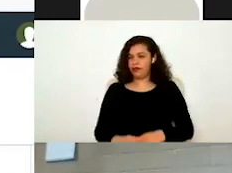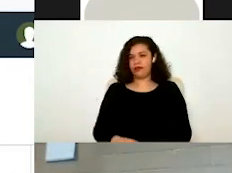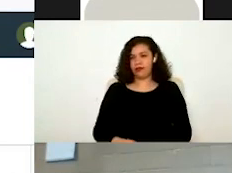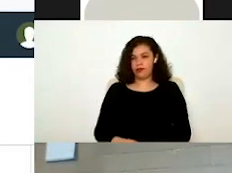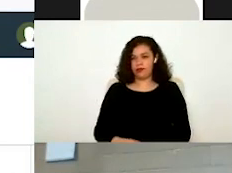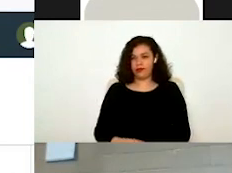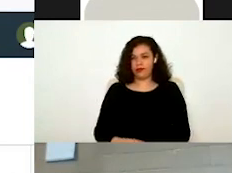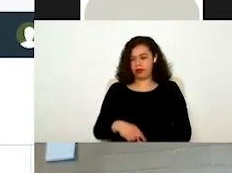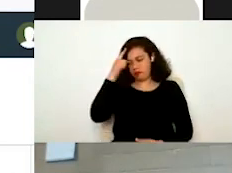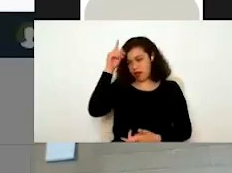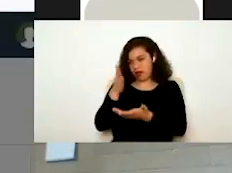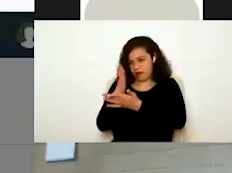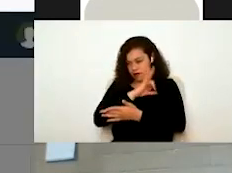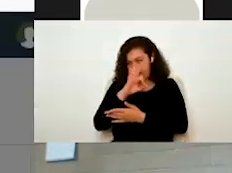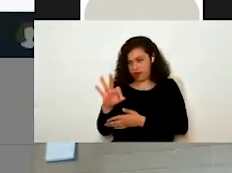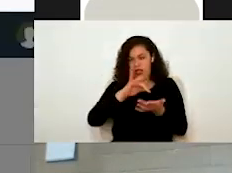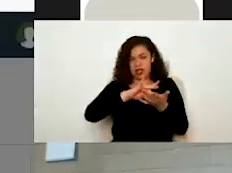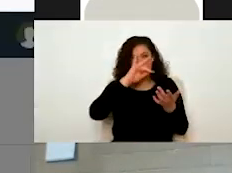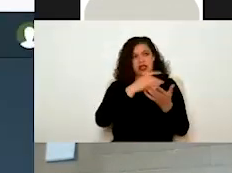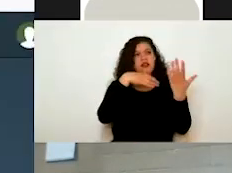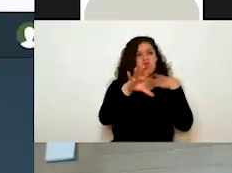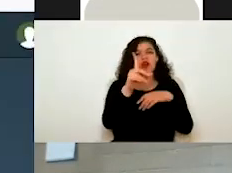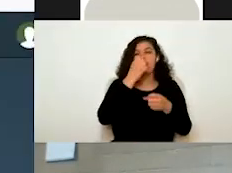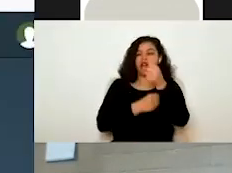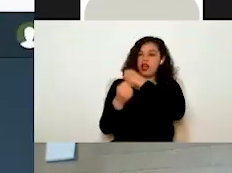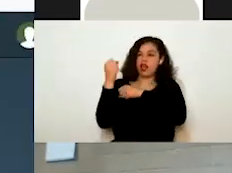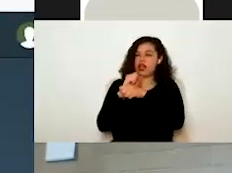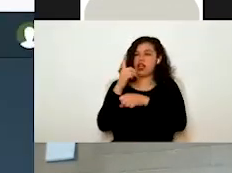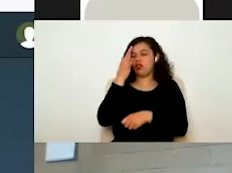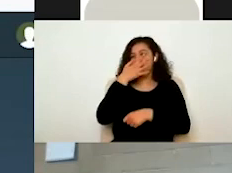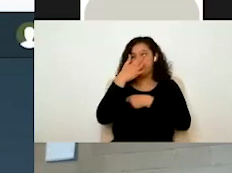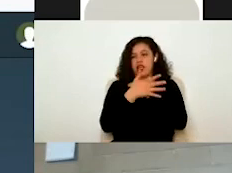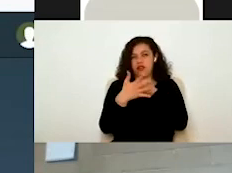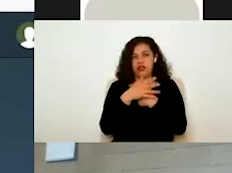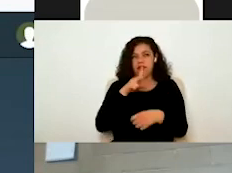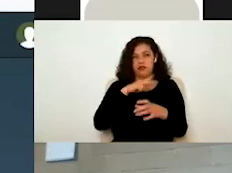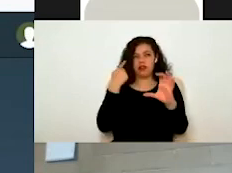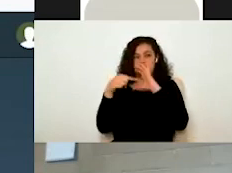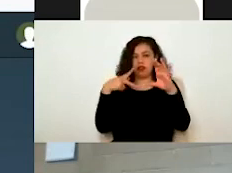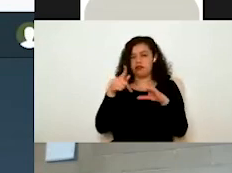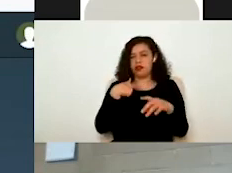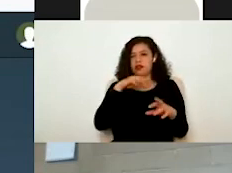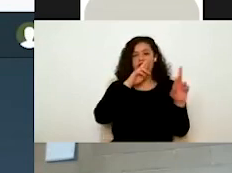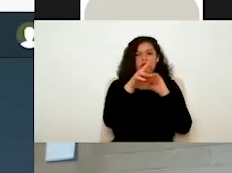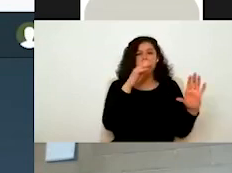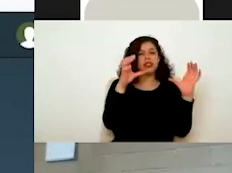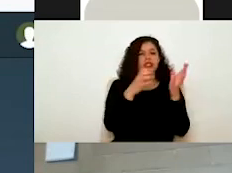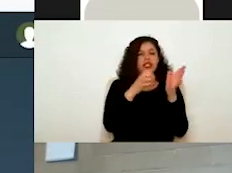Gracias. Tenemos un comentario. Dice, el año pasado me llegaron dos notificaciones a mi correo, pero no existía respuesta en el buzón.